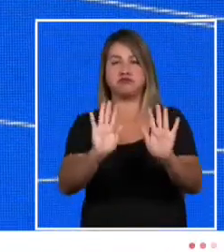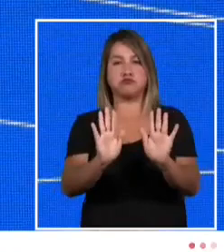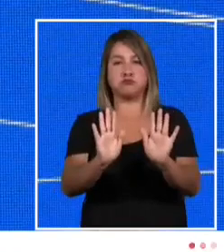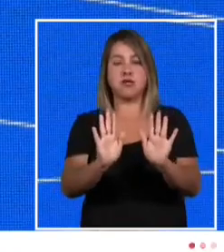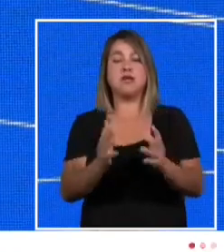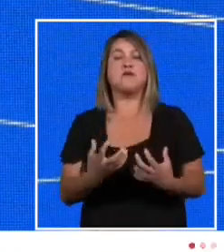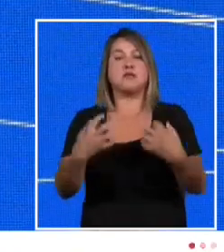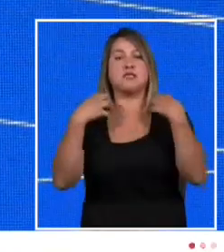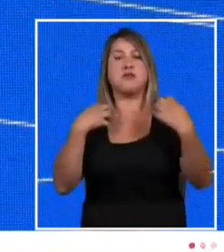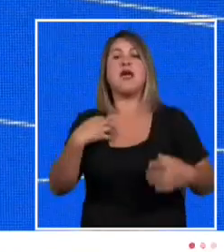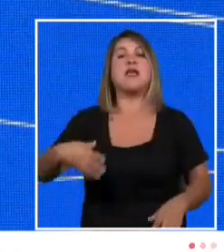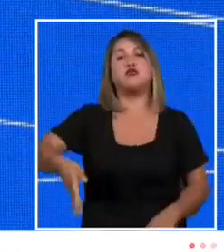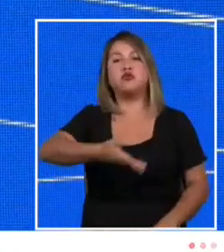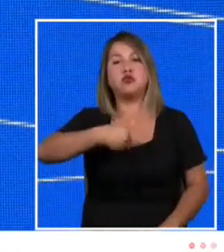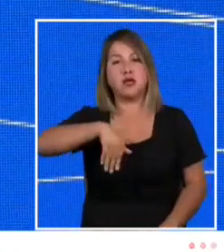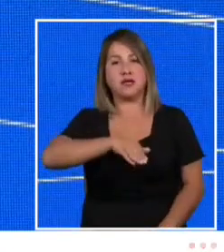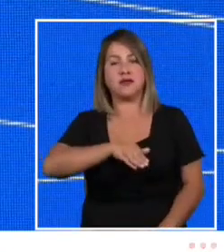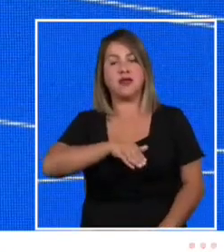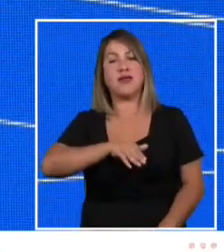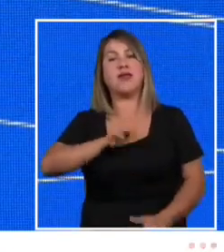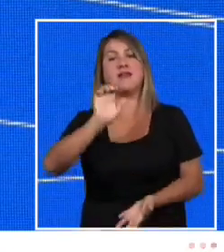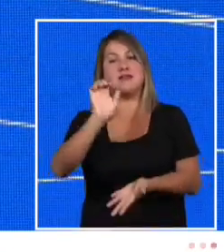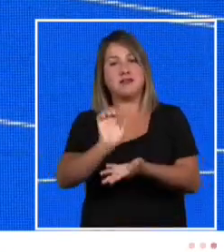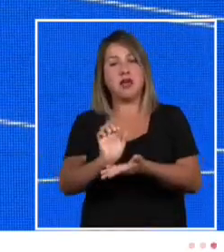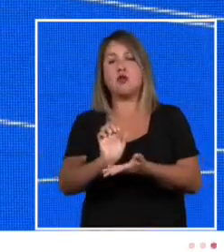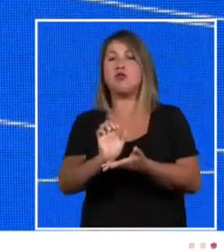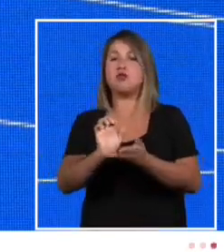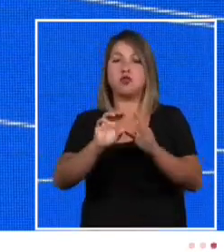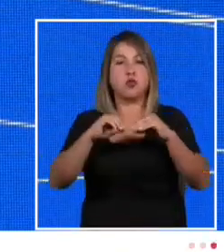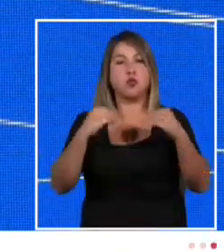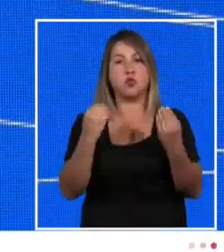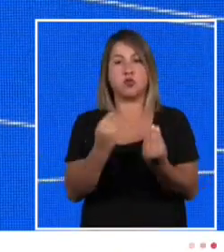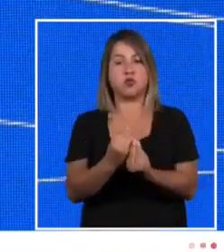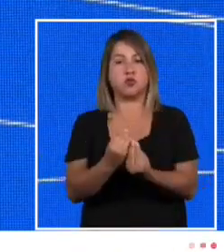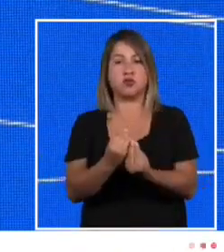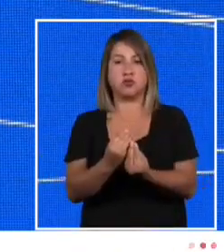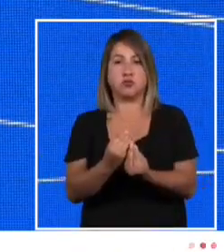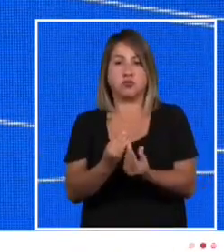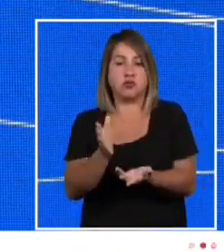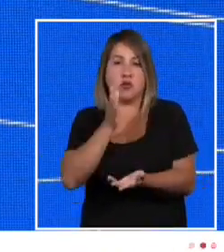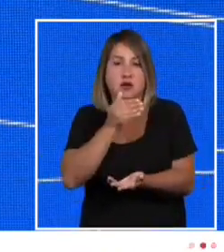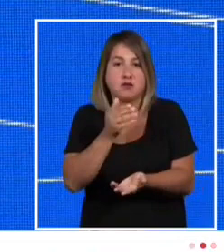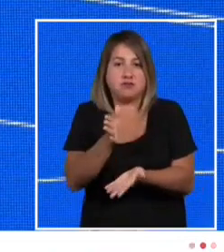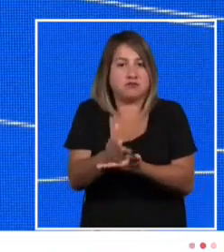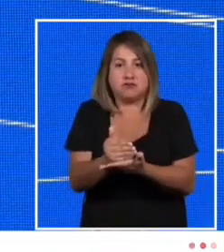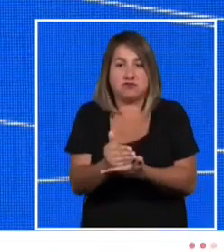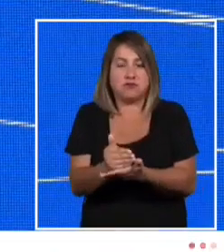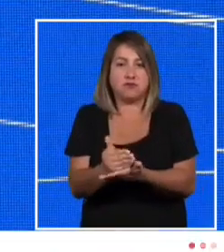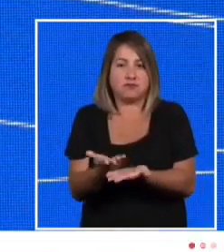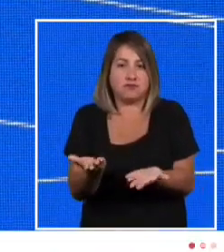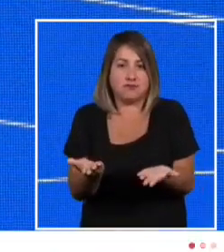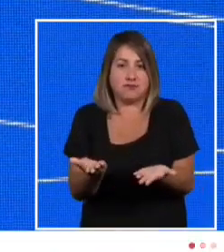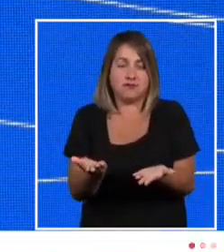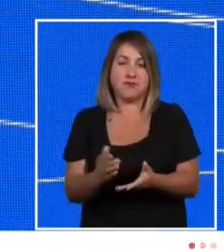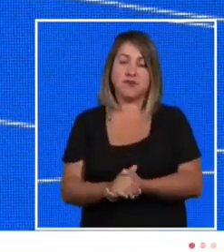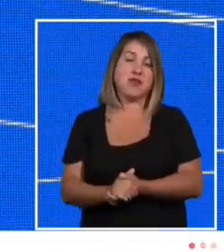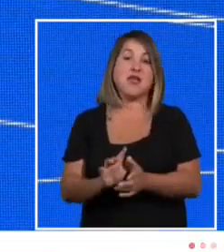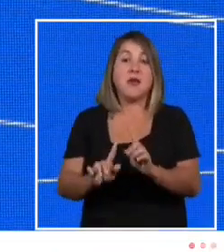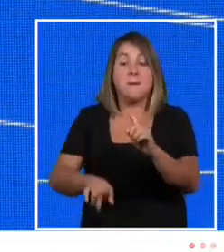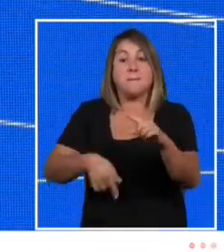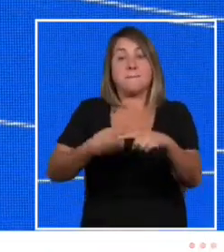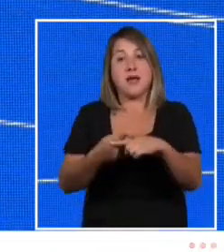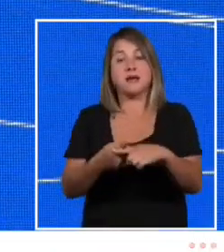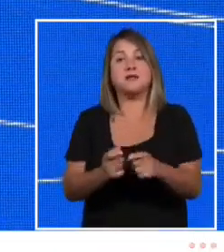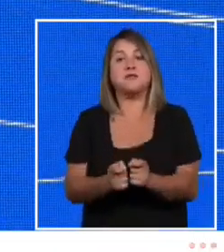nuestra. El Estado en su conjunto no estaba lo suficientemente preparado. Se sumaba a esto el